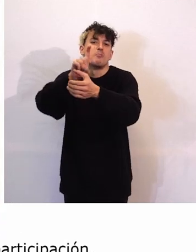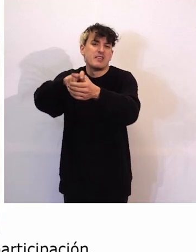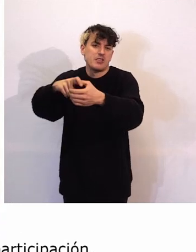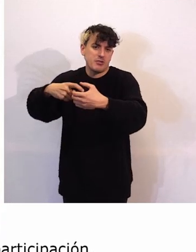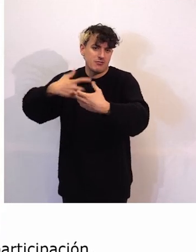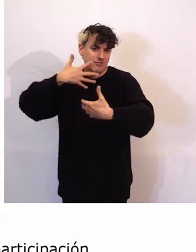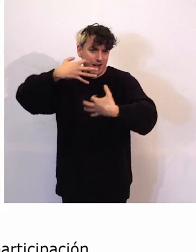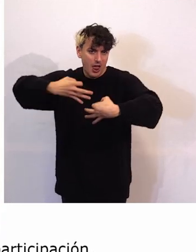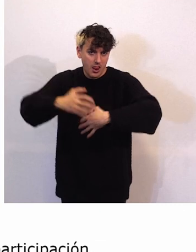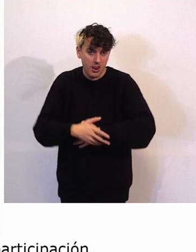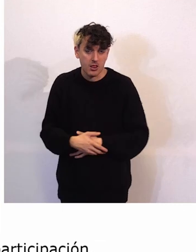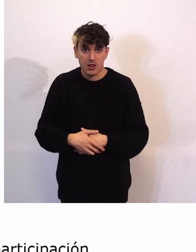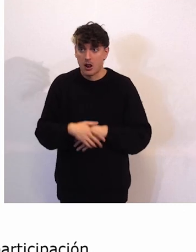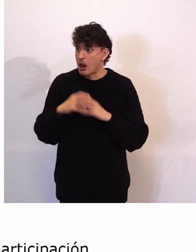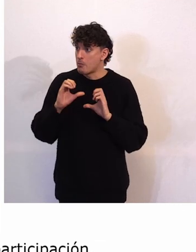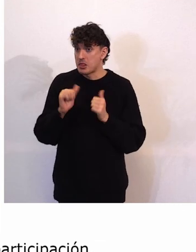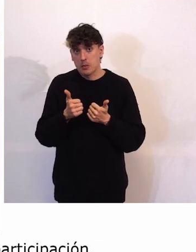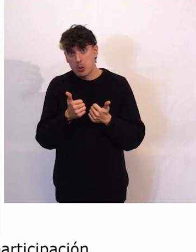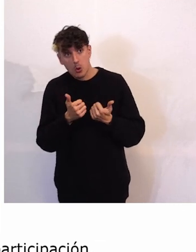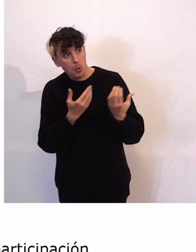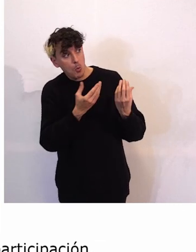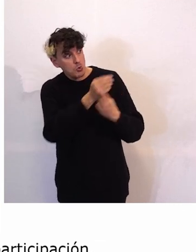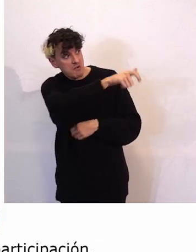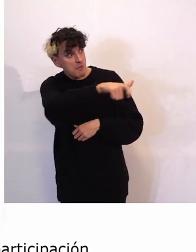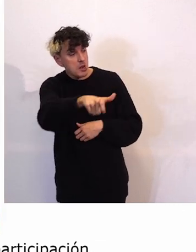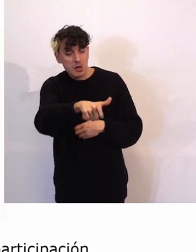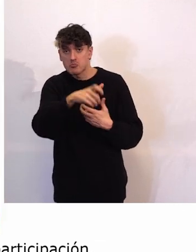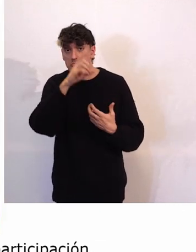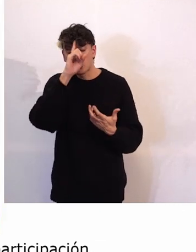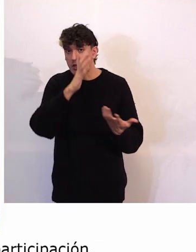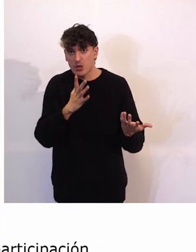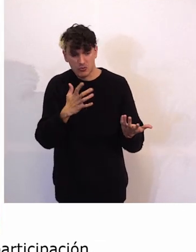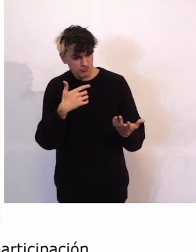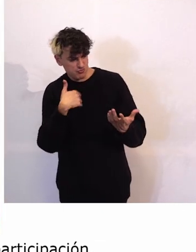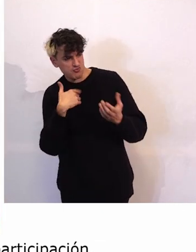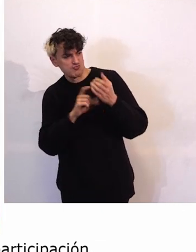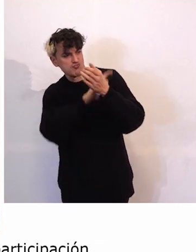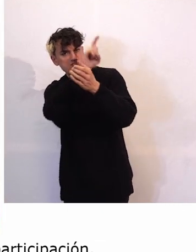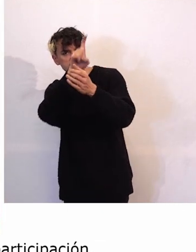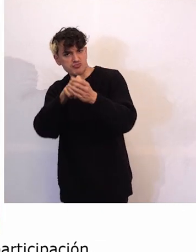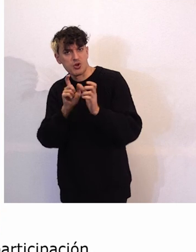desconocían la importancia que suponía mi participación en la Junta Directiva.